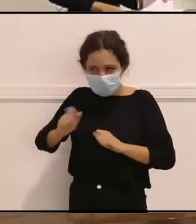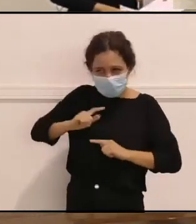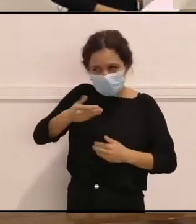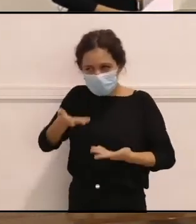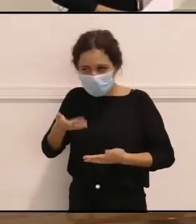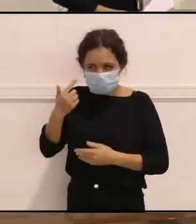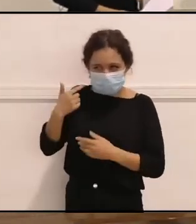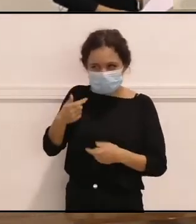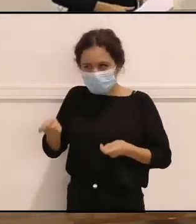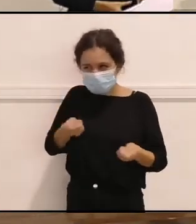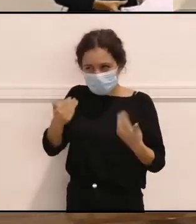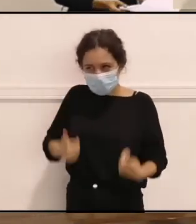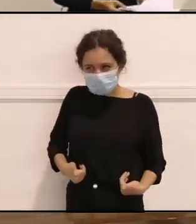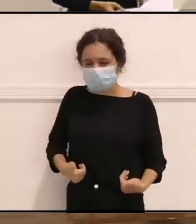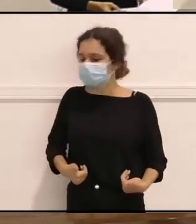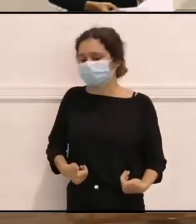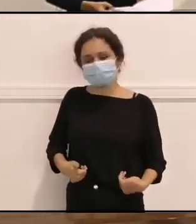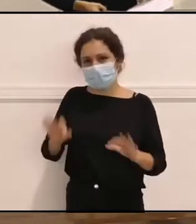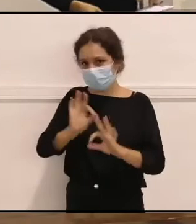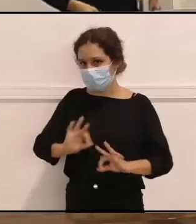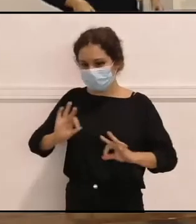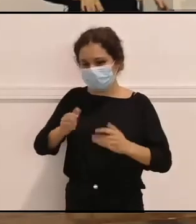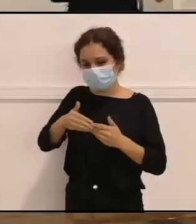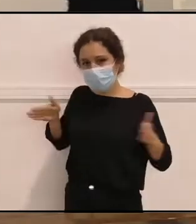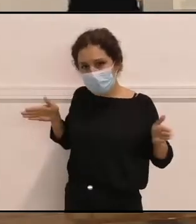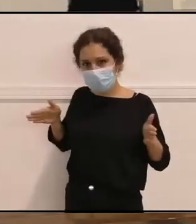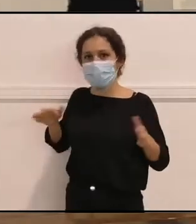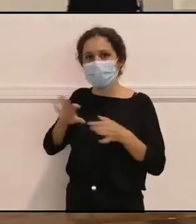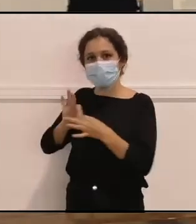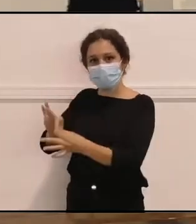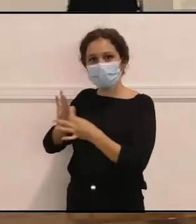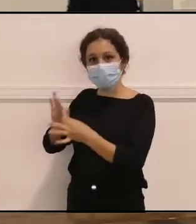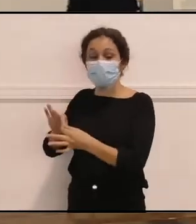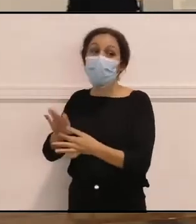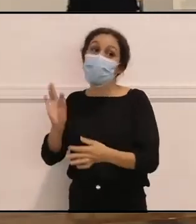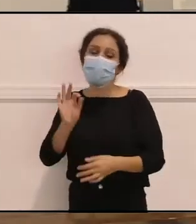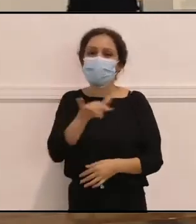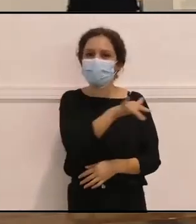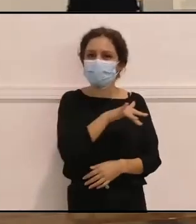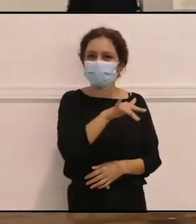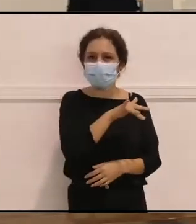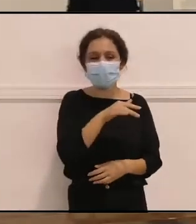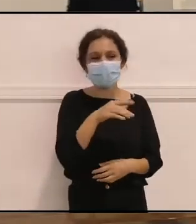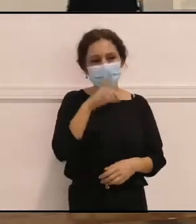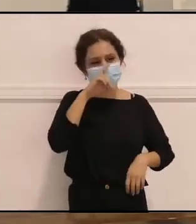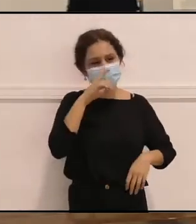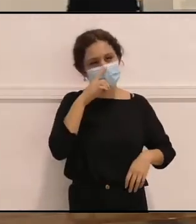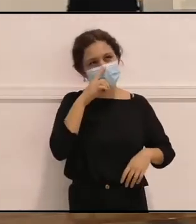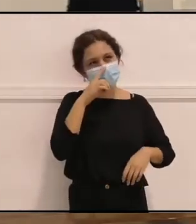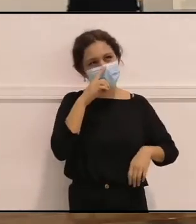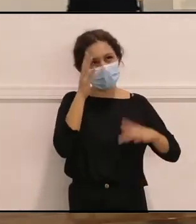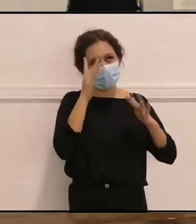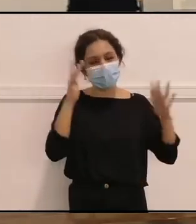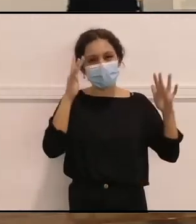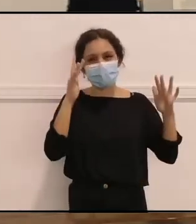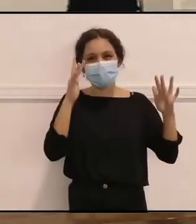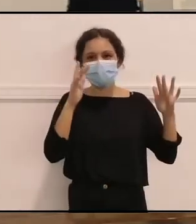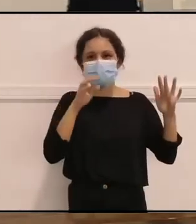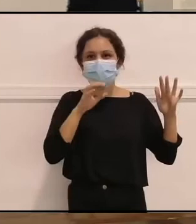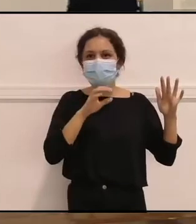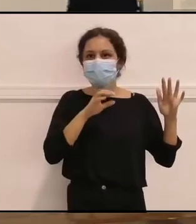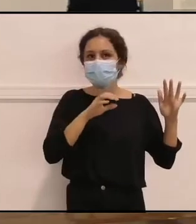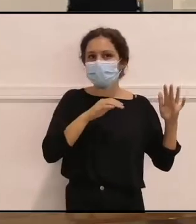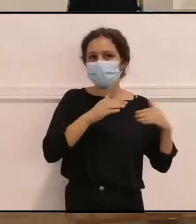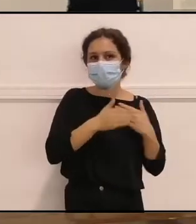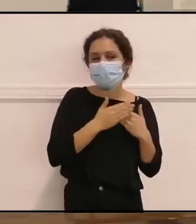eso, a las dos personas, ¿no? Y si pienso en lugares, la verdad que recuerdo con mucho cariño las tardes,